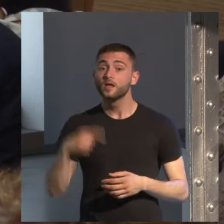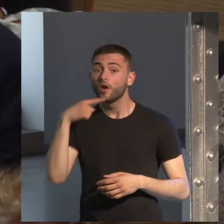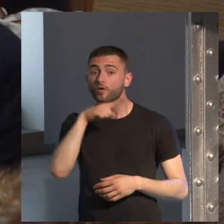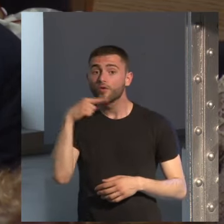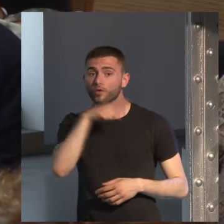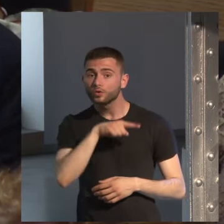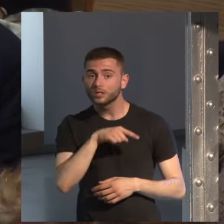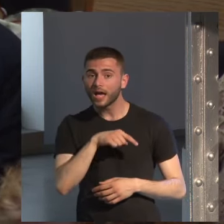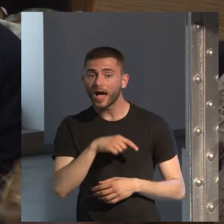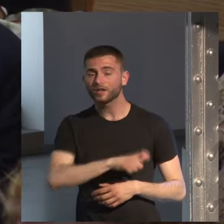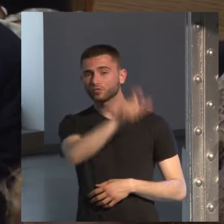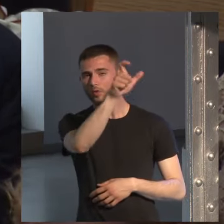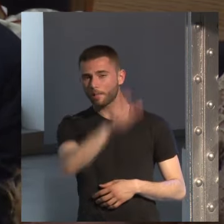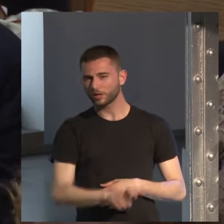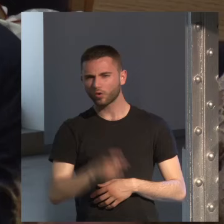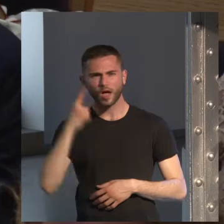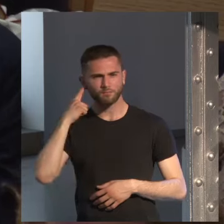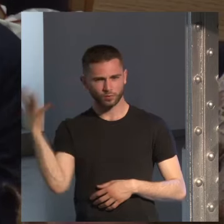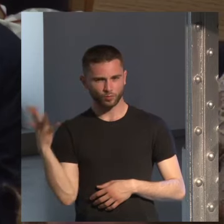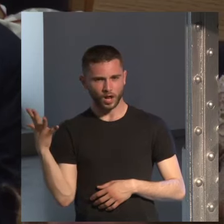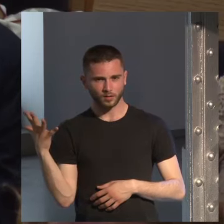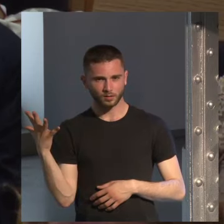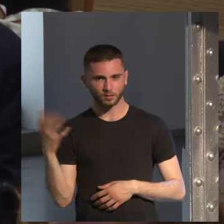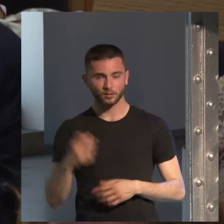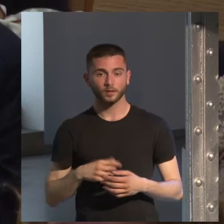personaje digamos popular incluso